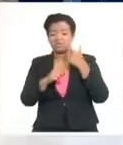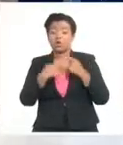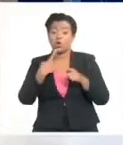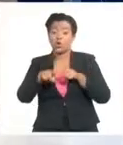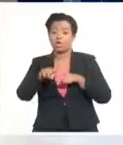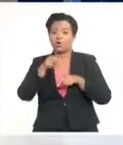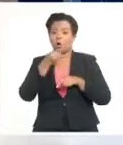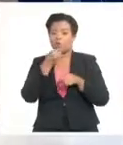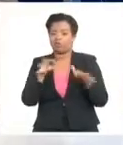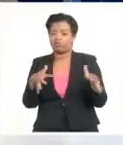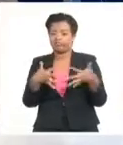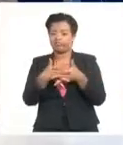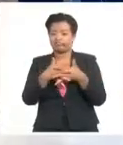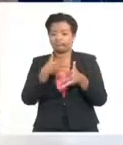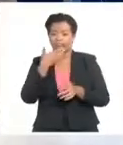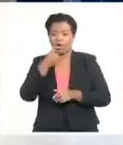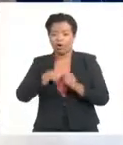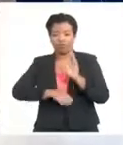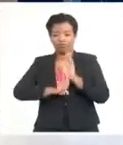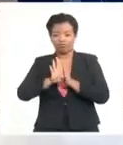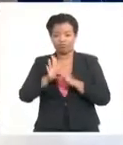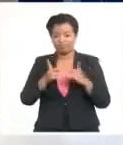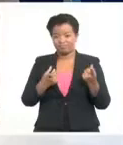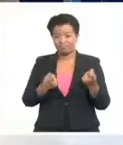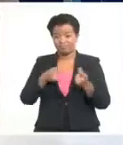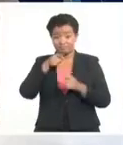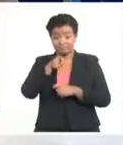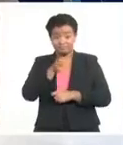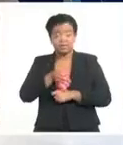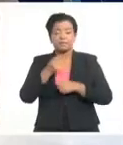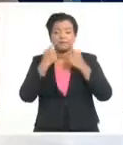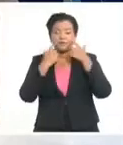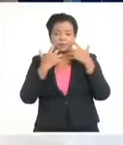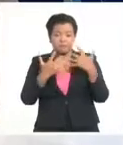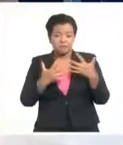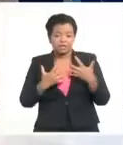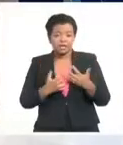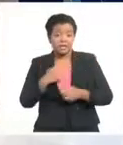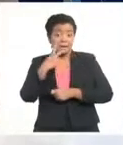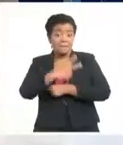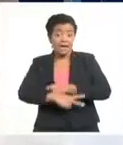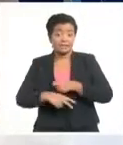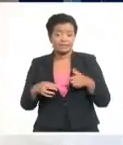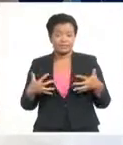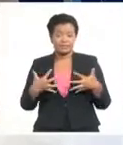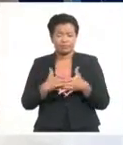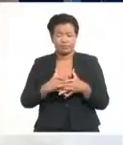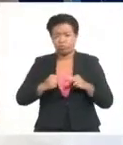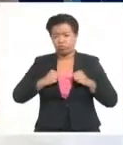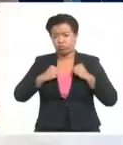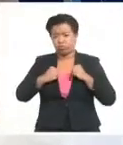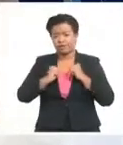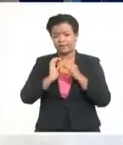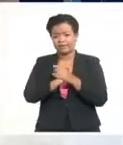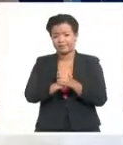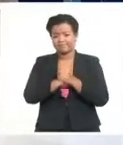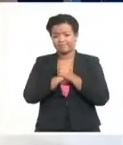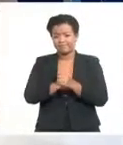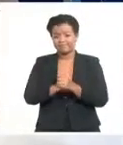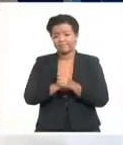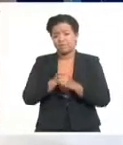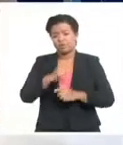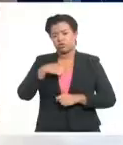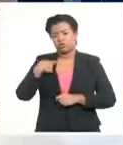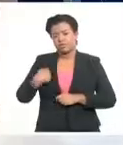más ventajosas. Y en ese sentido es muy interesante que naciones con relaciones muy sólidas con potencias occidentales,